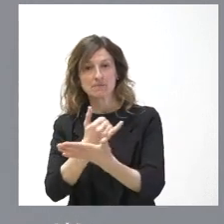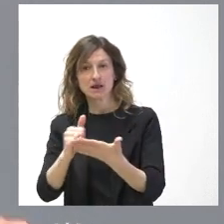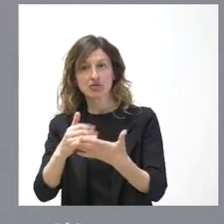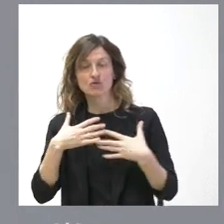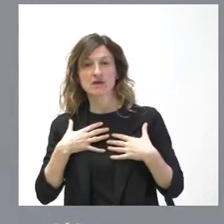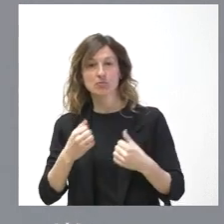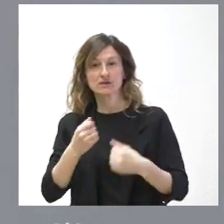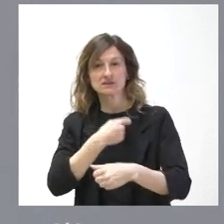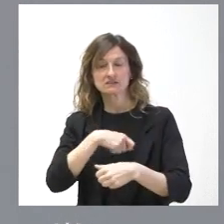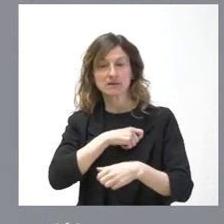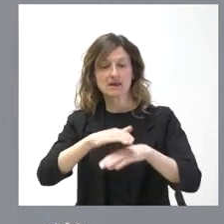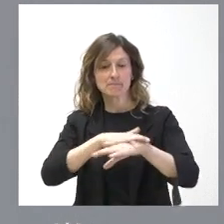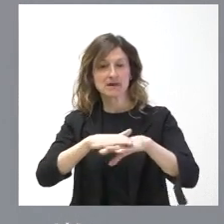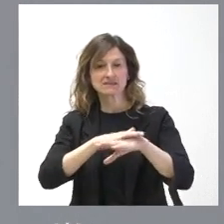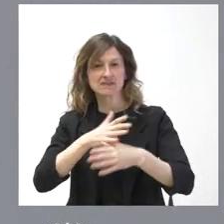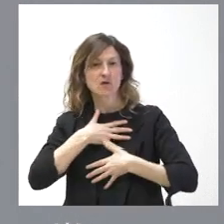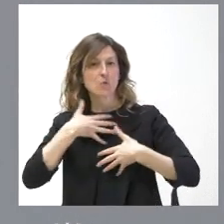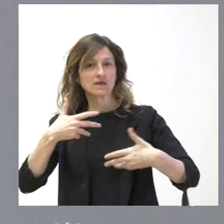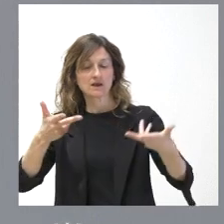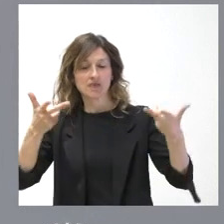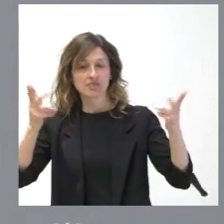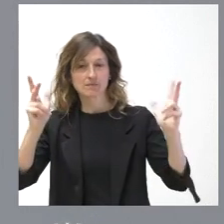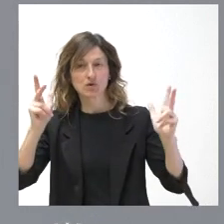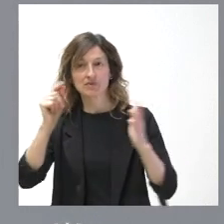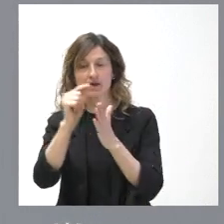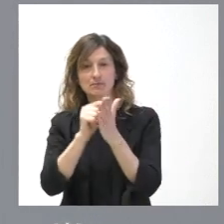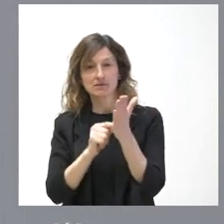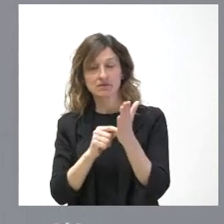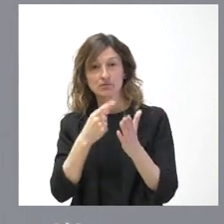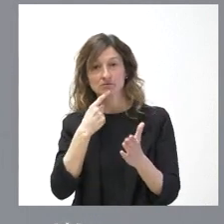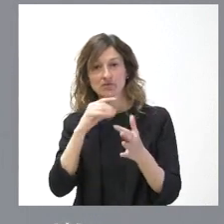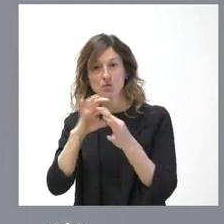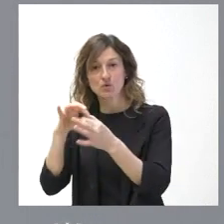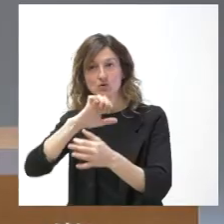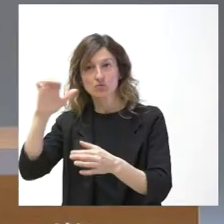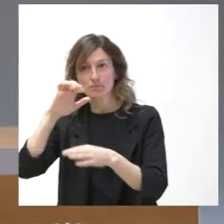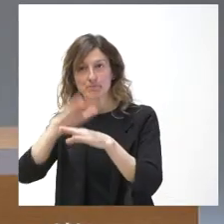que es una base de cualquier democracia y se garantice conforme a los principios que establece la Unión Europea.